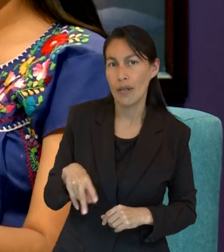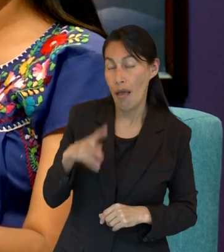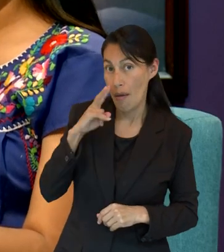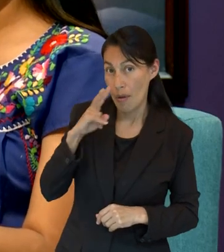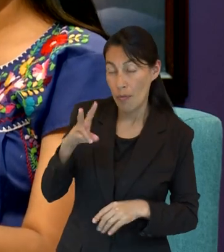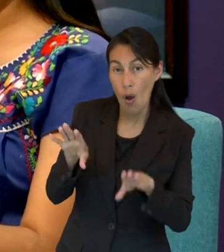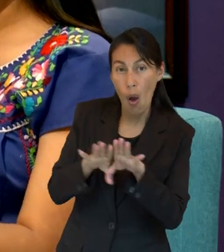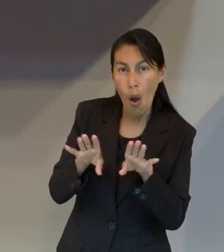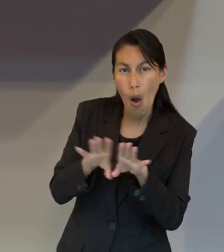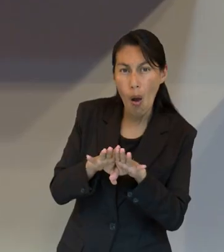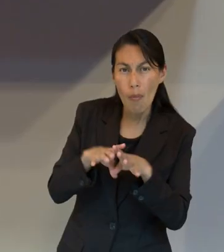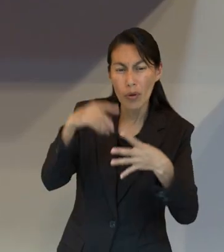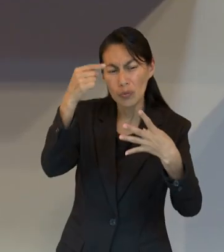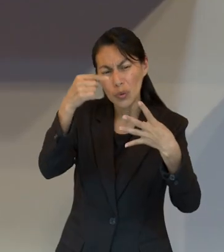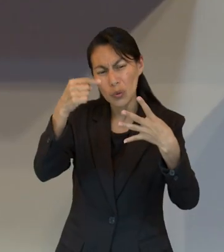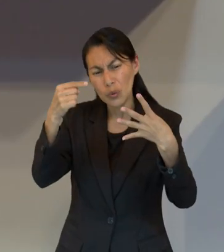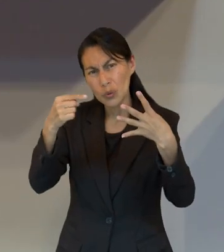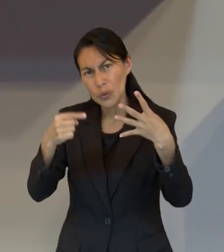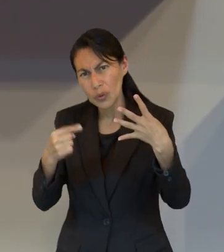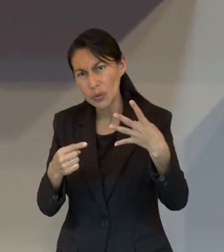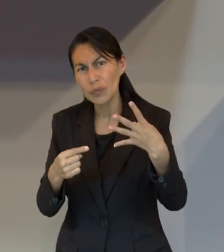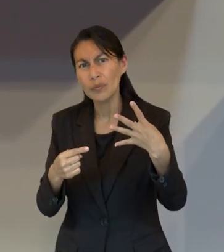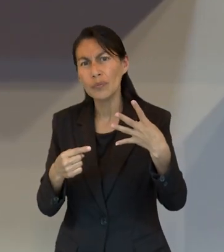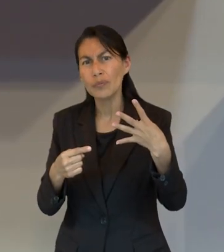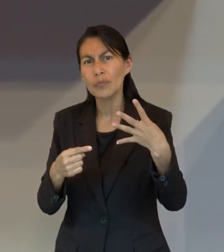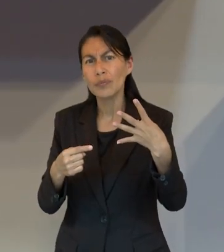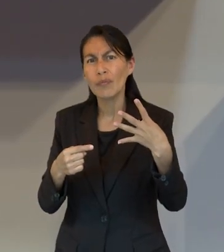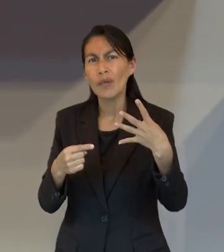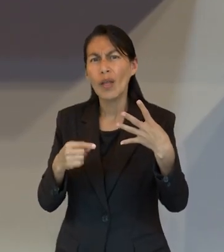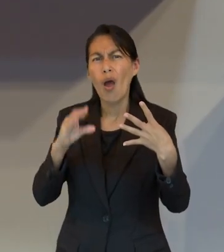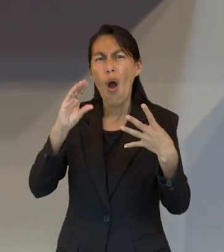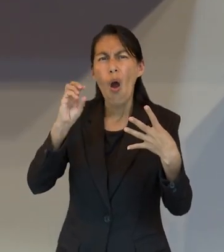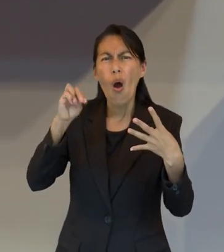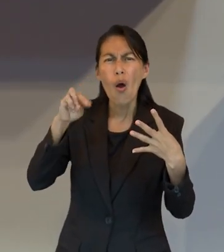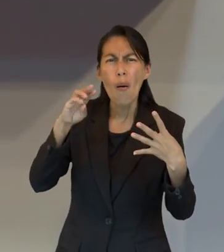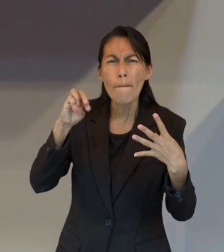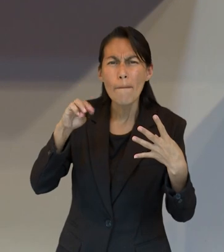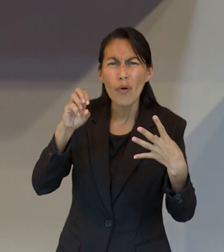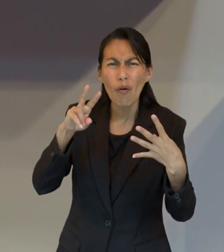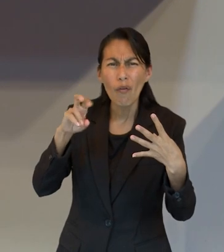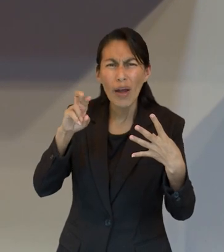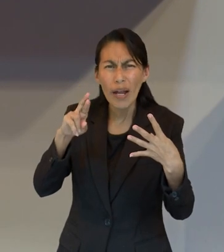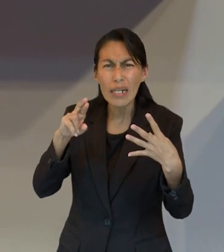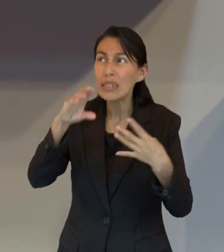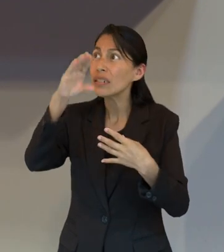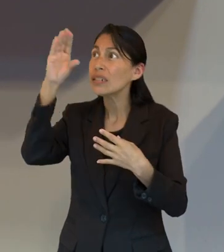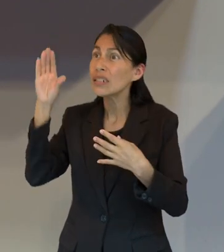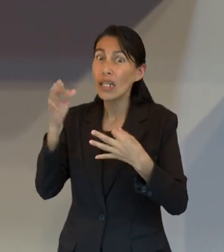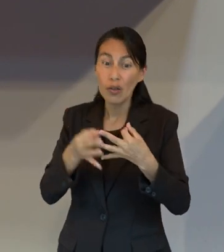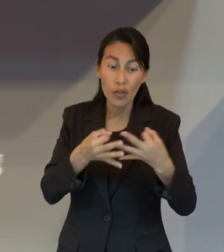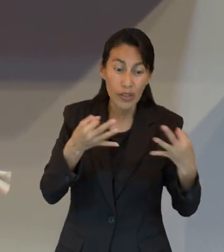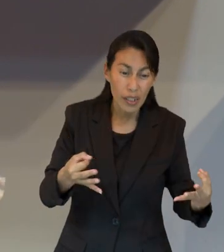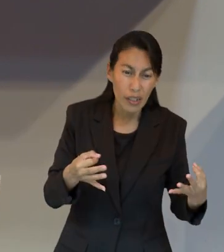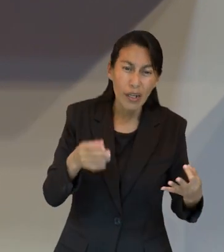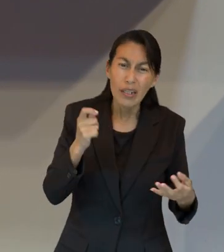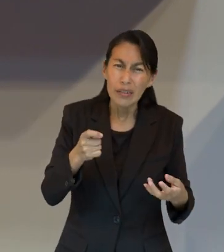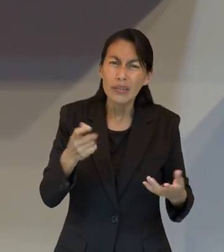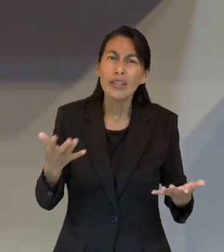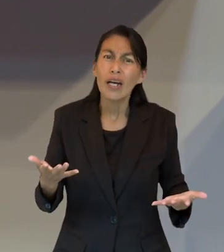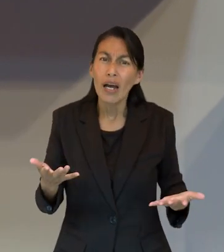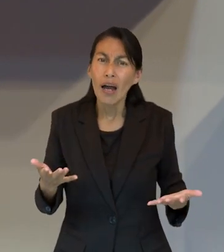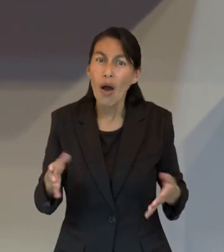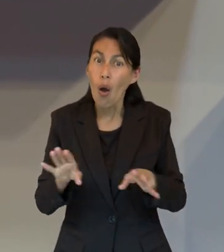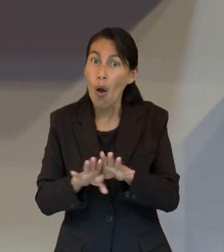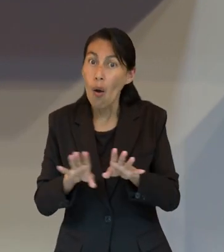pudimos ver algunas características a lo que se refiere el hecho de conmover el cielo y la tierra, que fue la presencia de